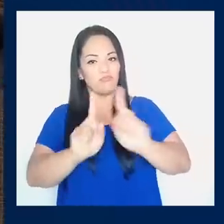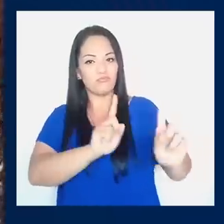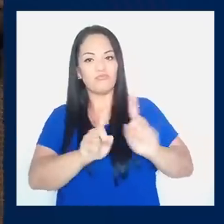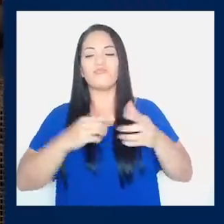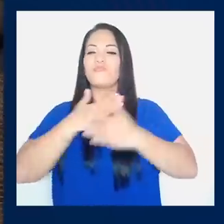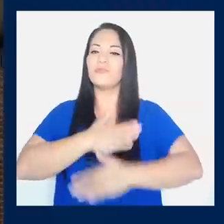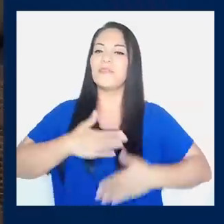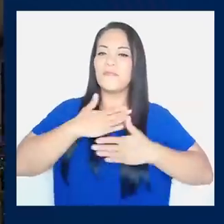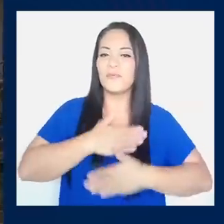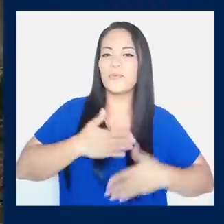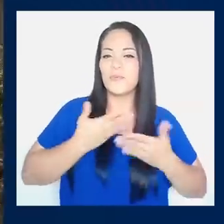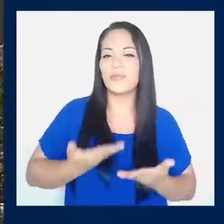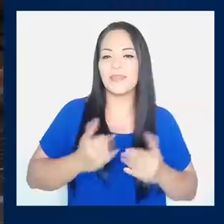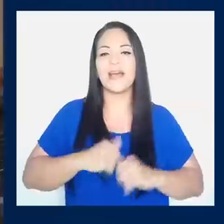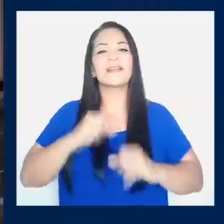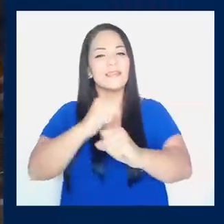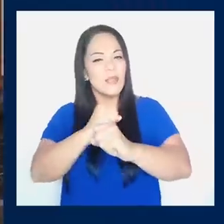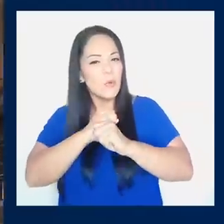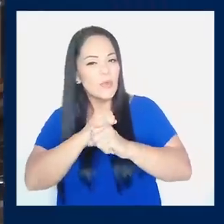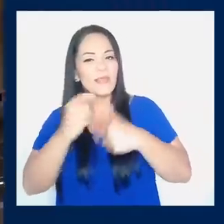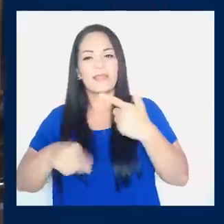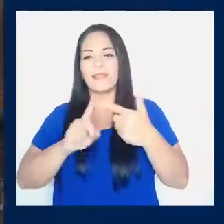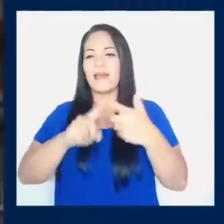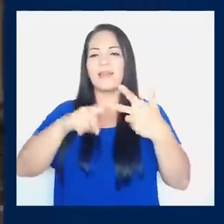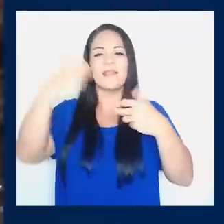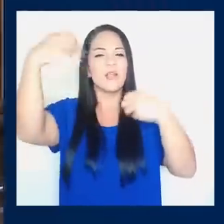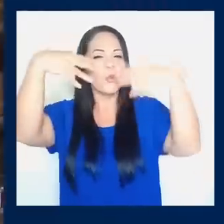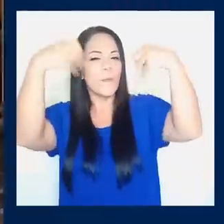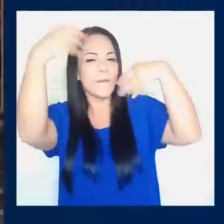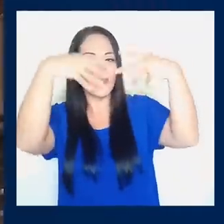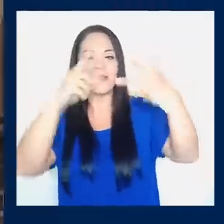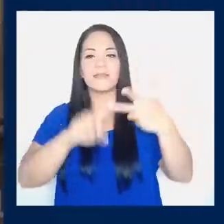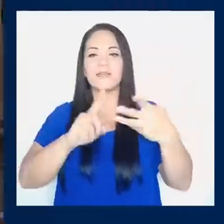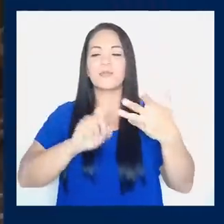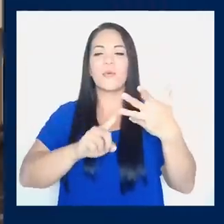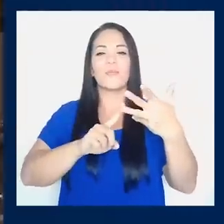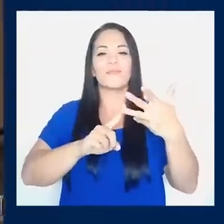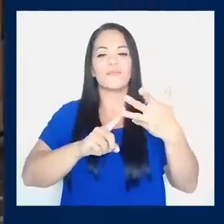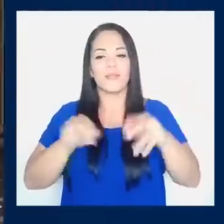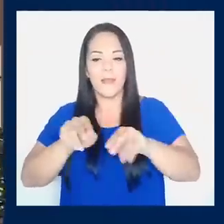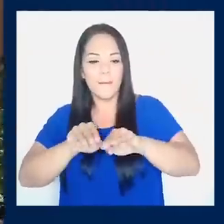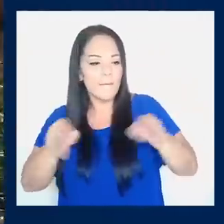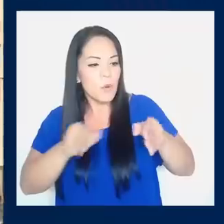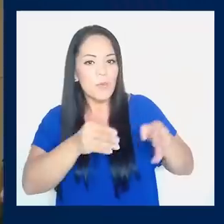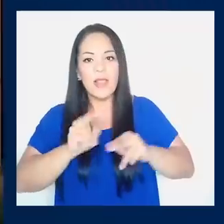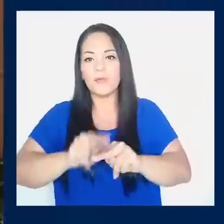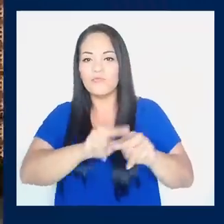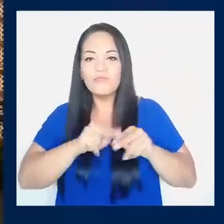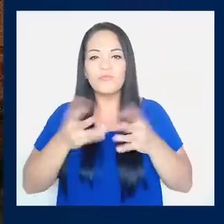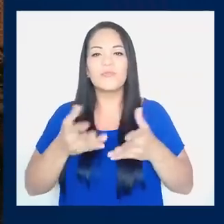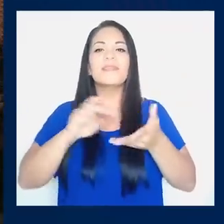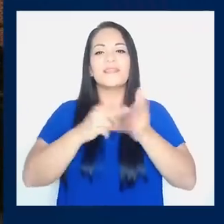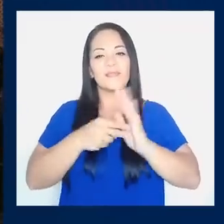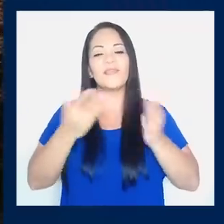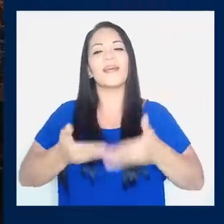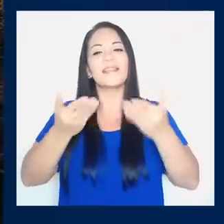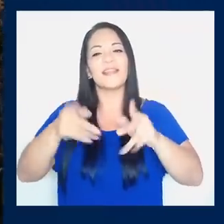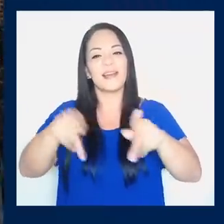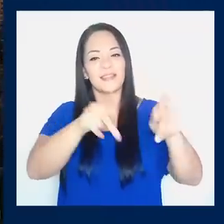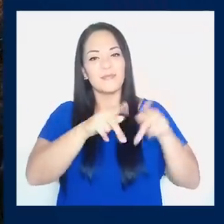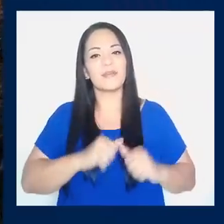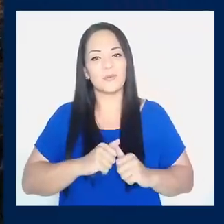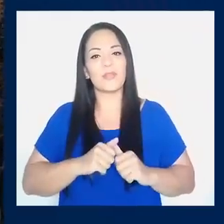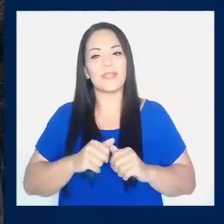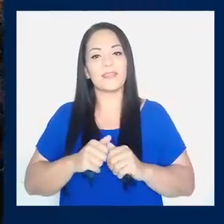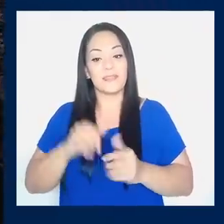gente va a poder disfrutar, vamos a tener seguridad, vamos a tener iluminación, vamos a tener mobiliario urbano y eso le permite dar